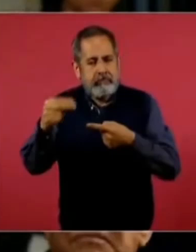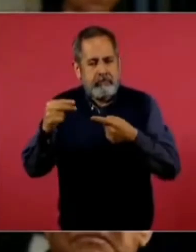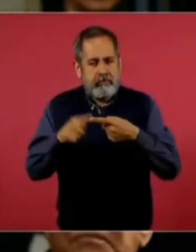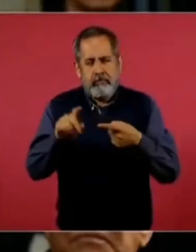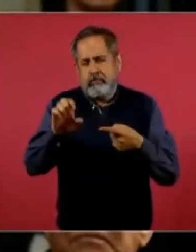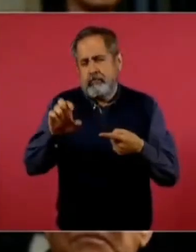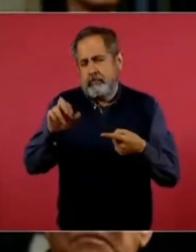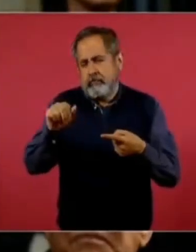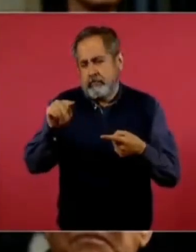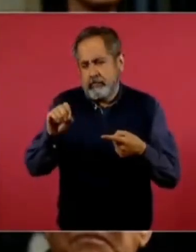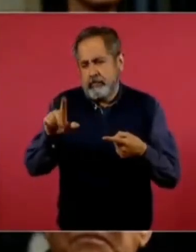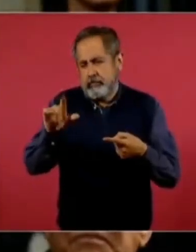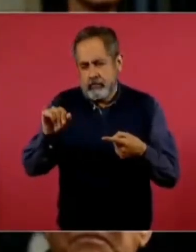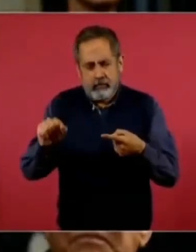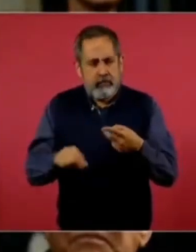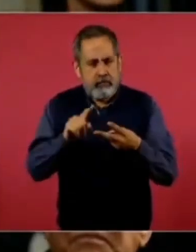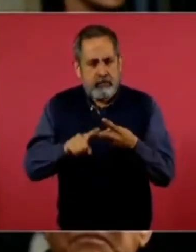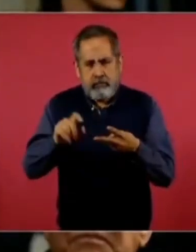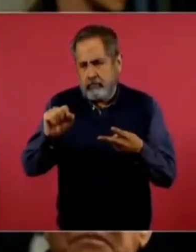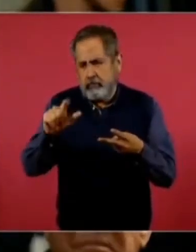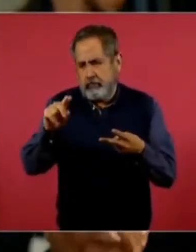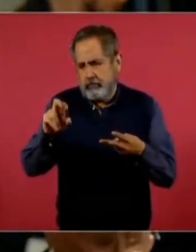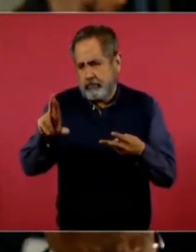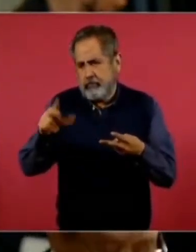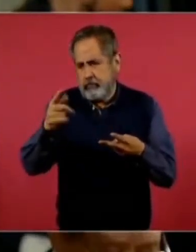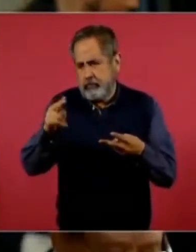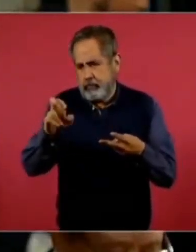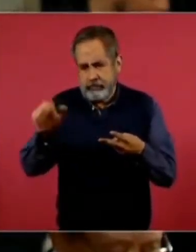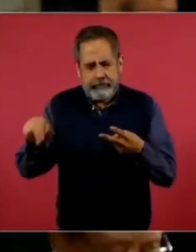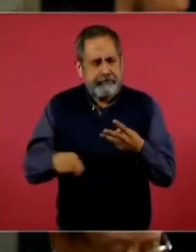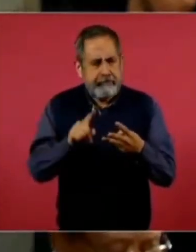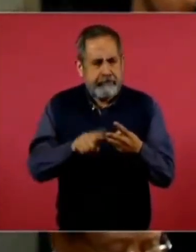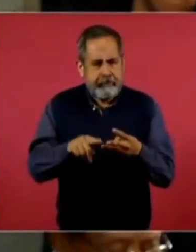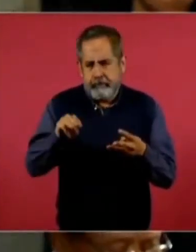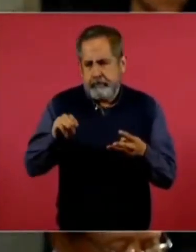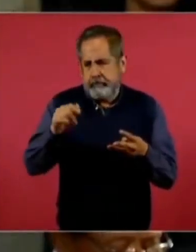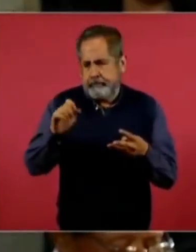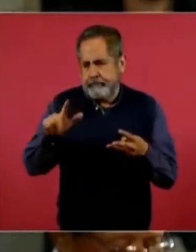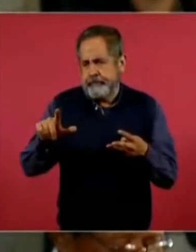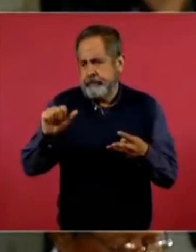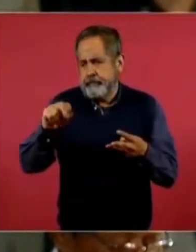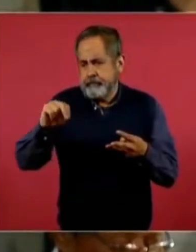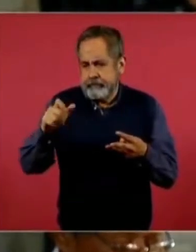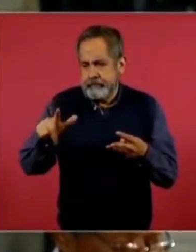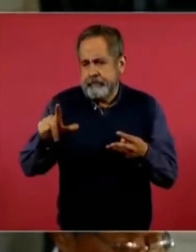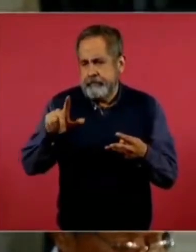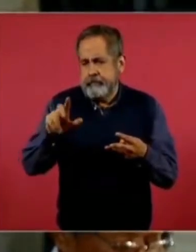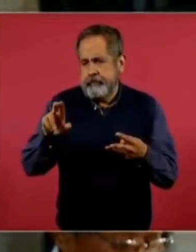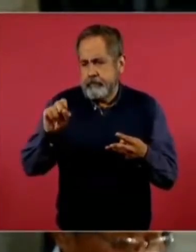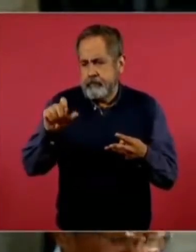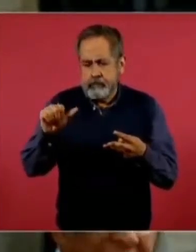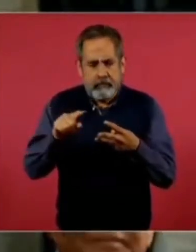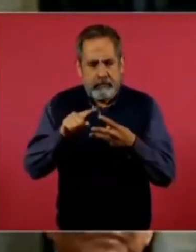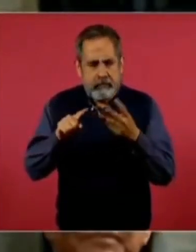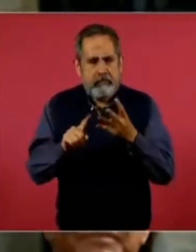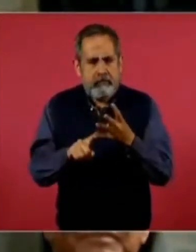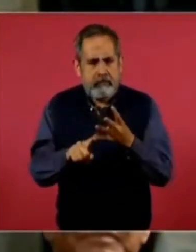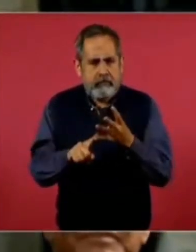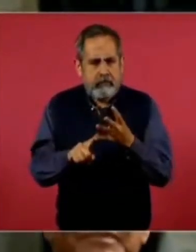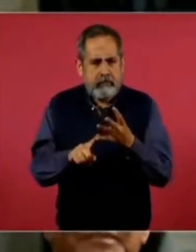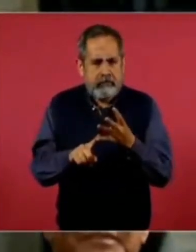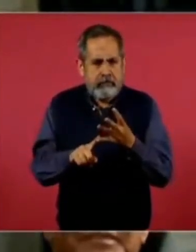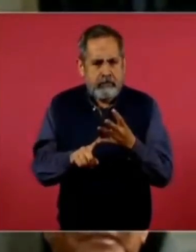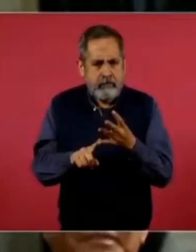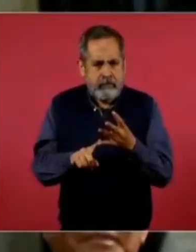Erasto Luis de la Cruz, Salvador Guerra López, Miguel Ángel de la Rosa Ruiz, cuatro, perdón, y